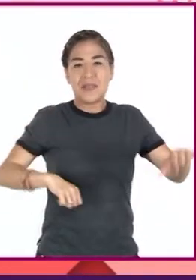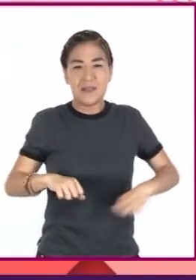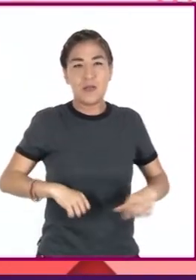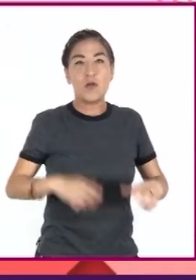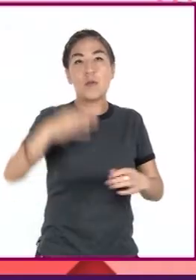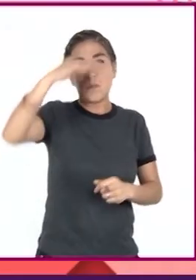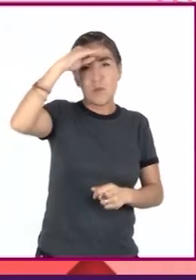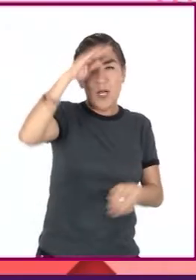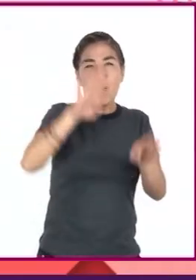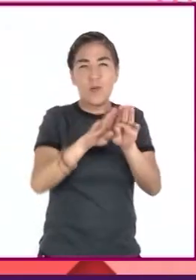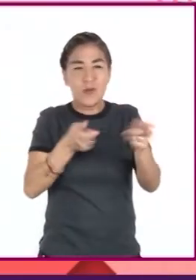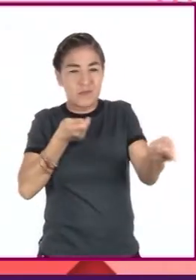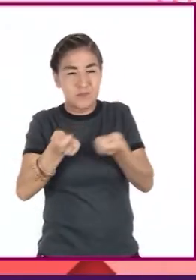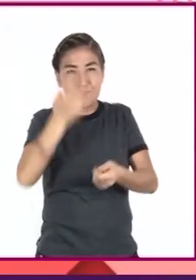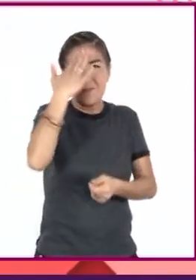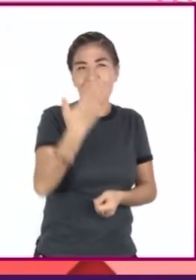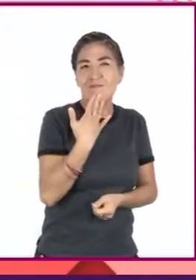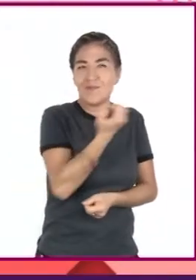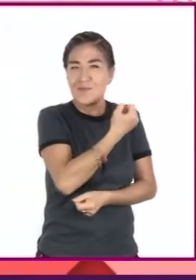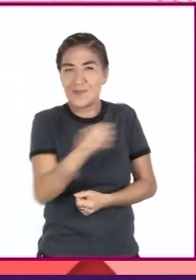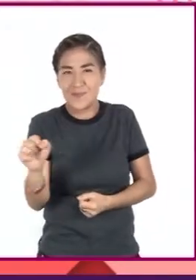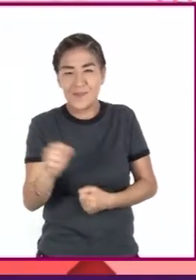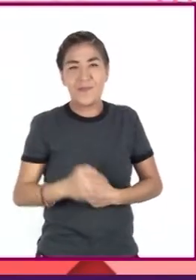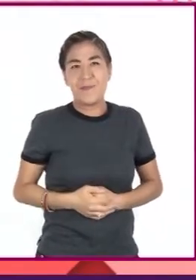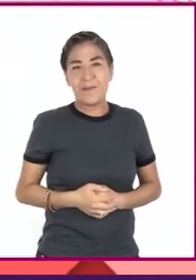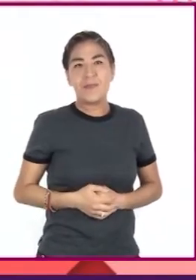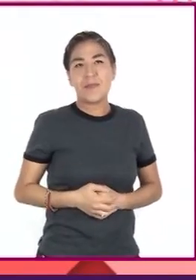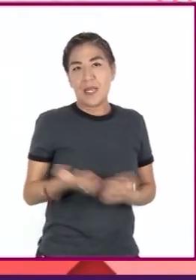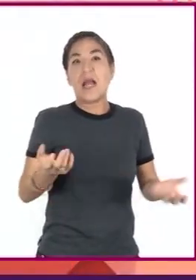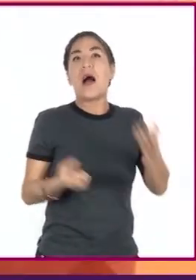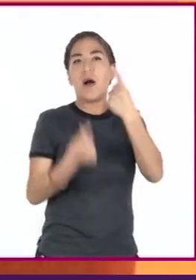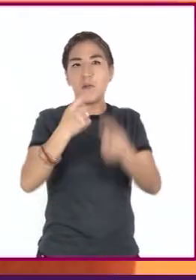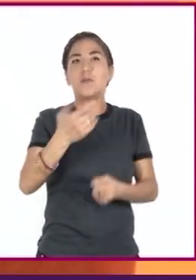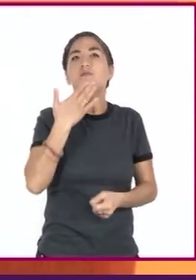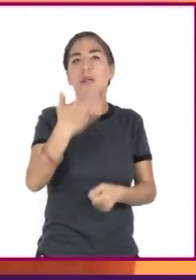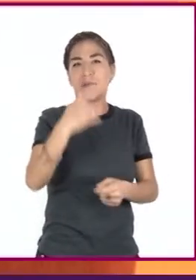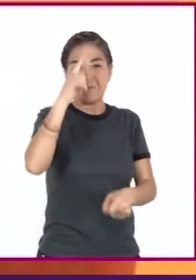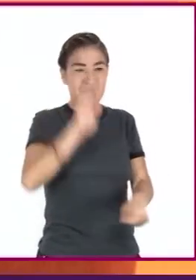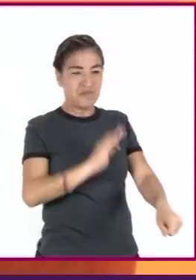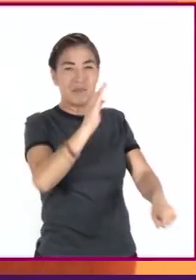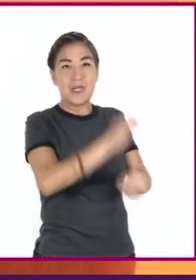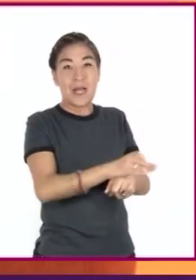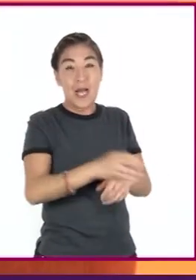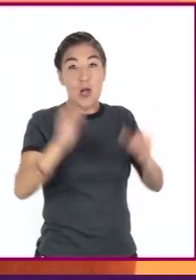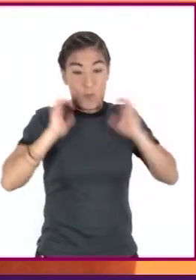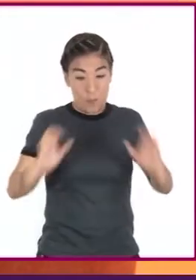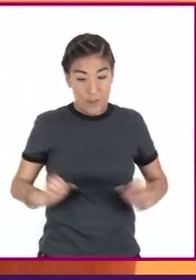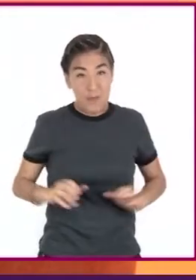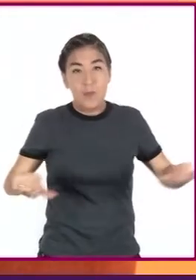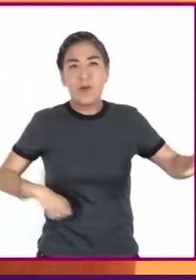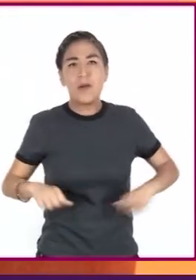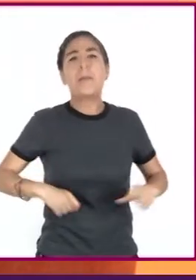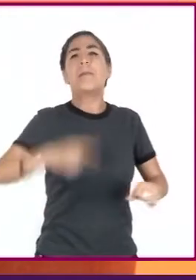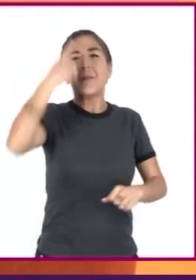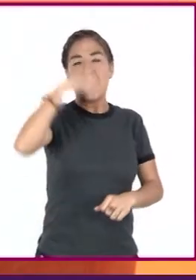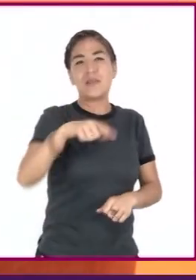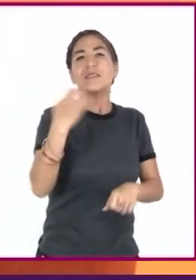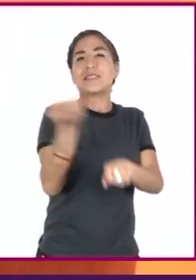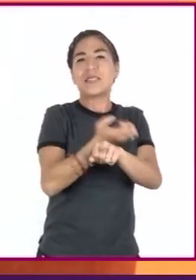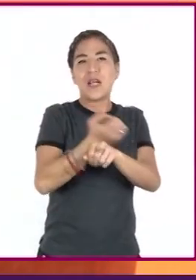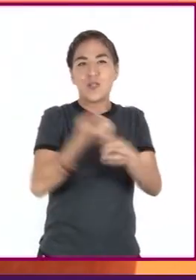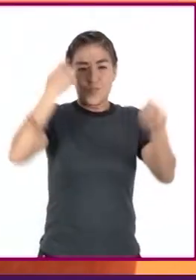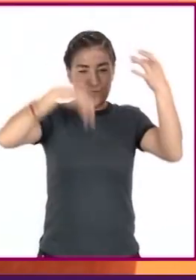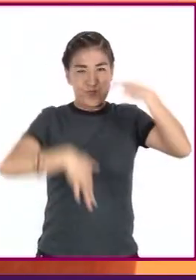táctico y estratégico se verán favorecidos. La actividad física favorece el riego sanguíneo,